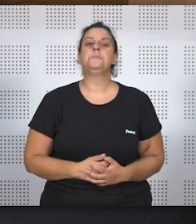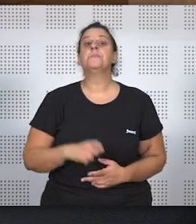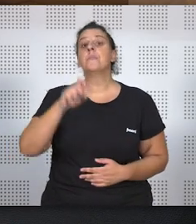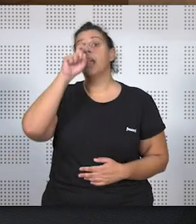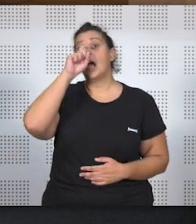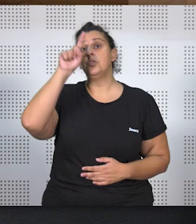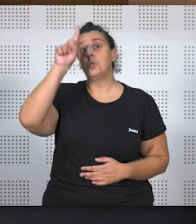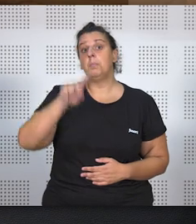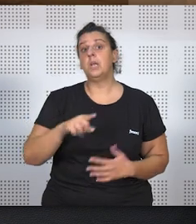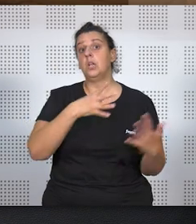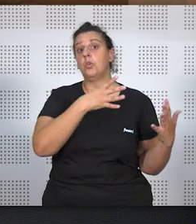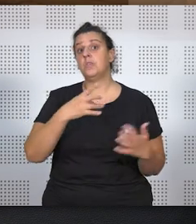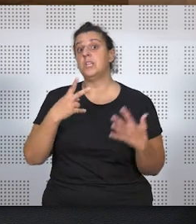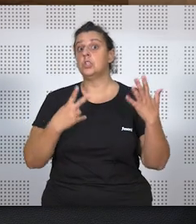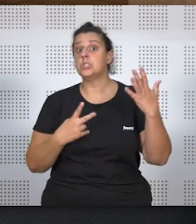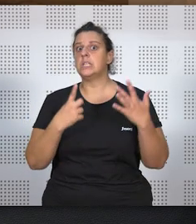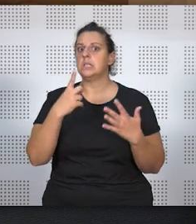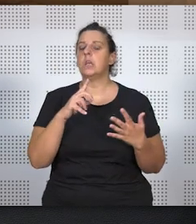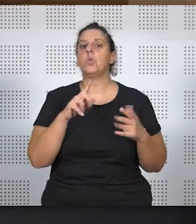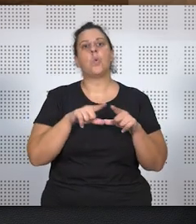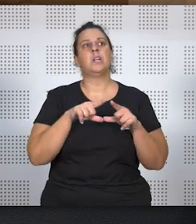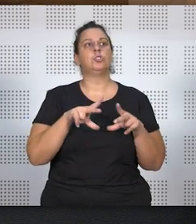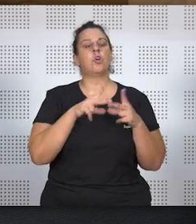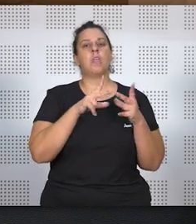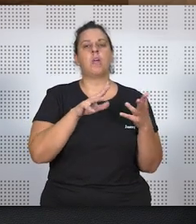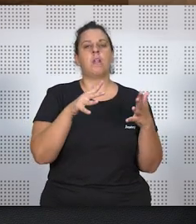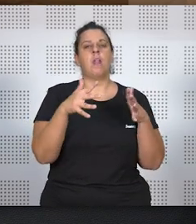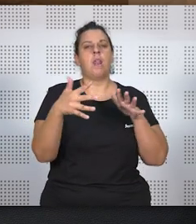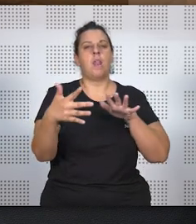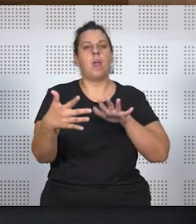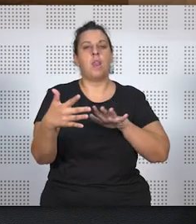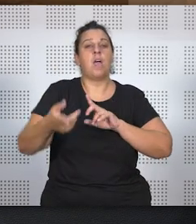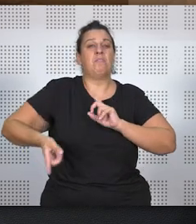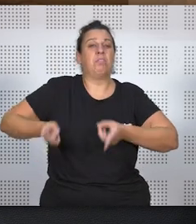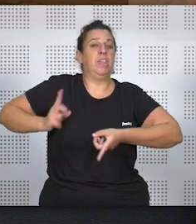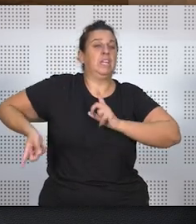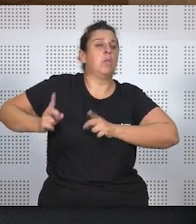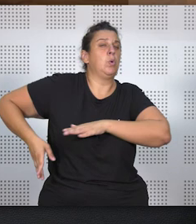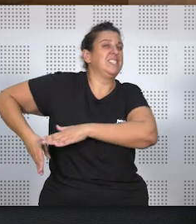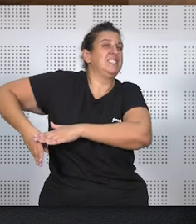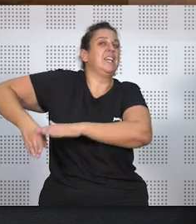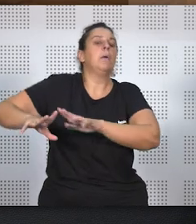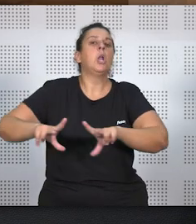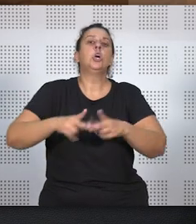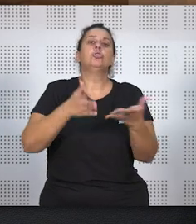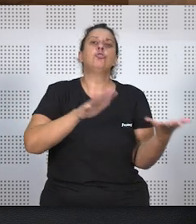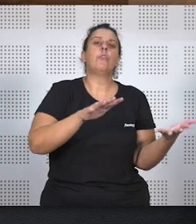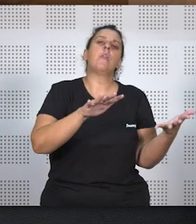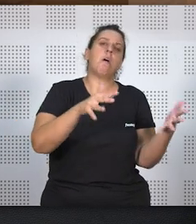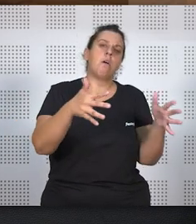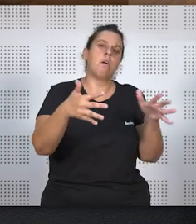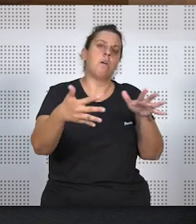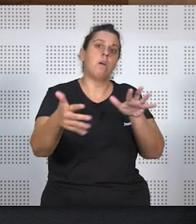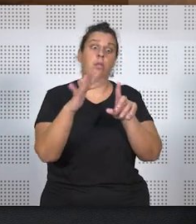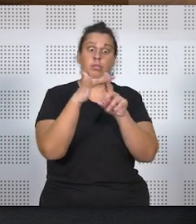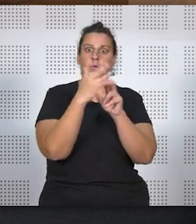partir del año 71, claro, la sociedad va cambiando, y el régimen no, pero la sociedad sí, y hay que adaptarse a